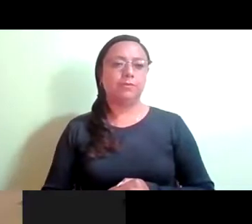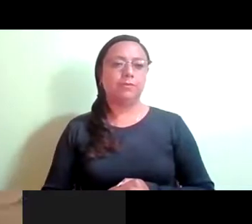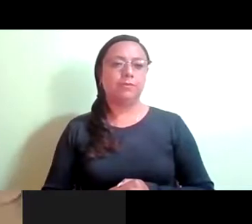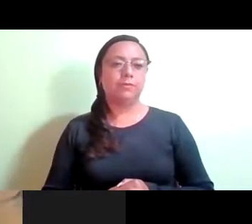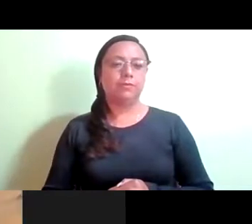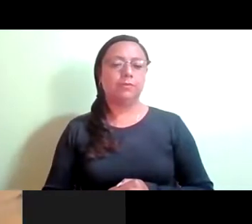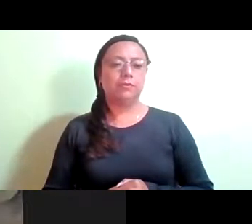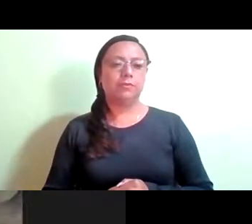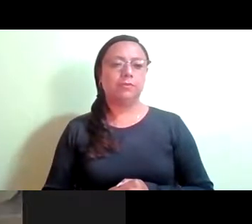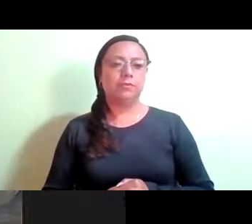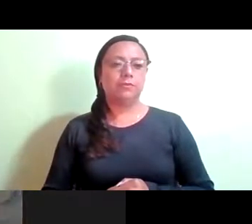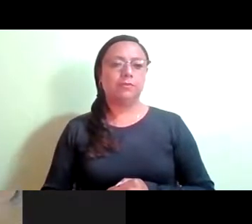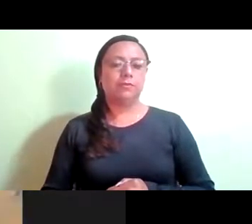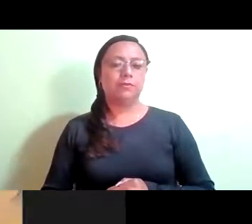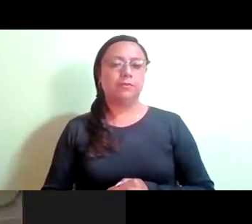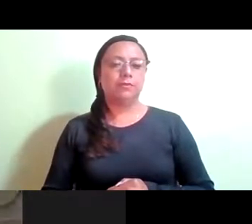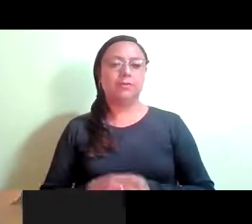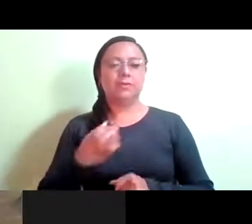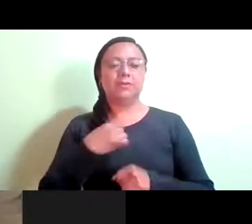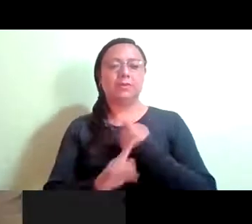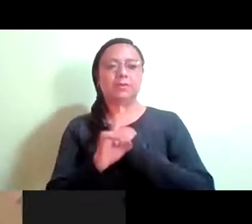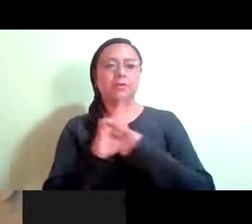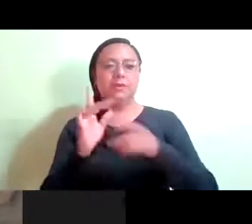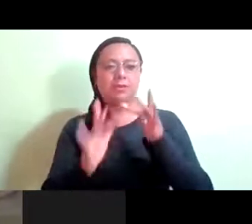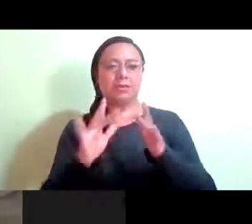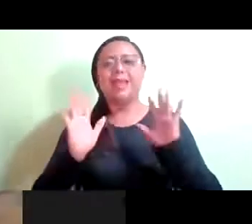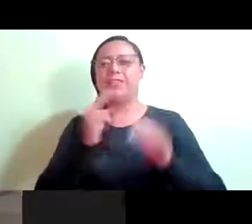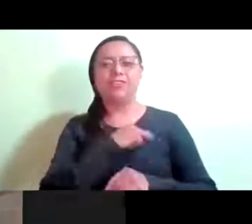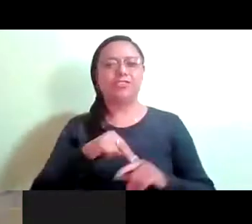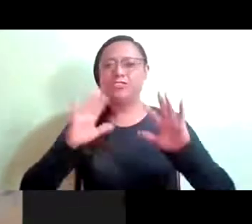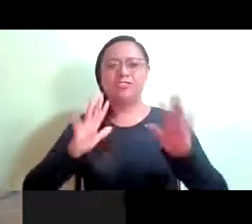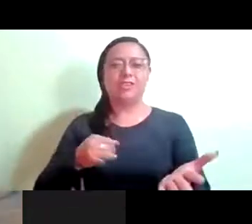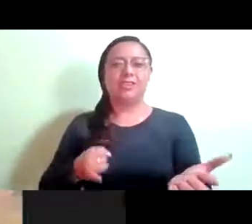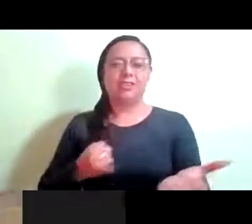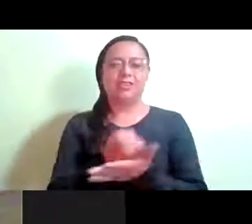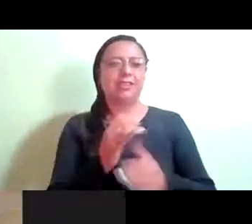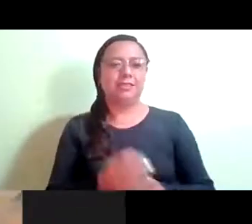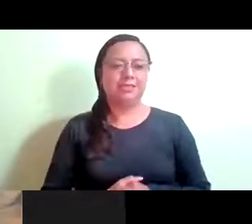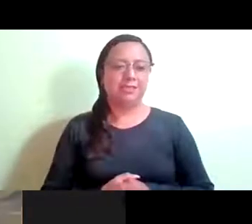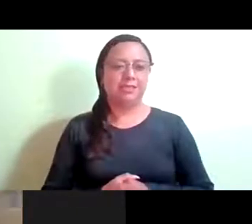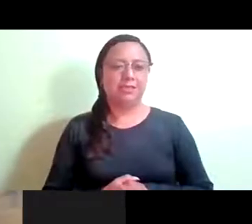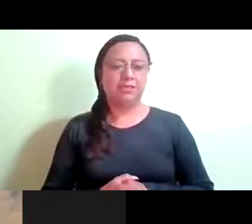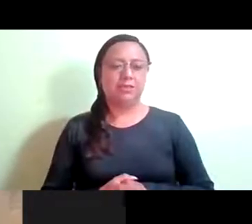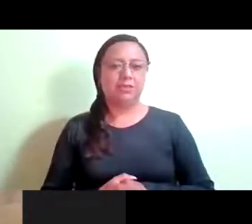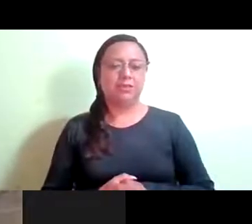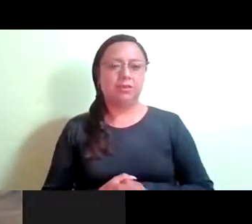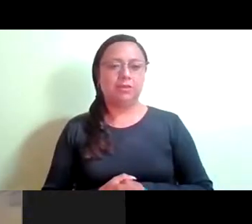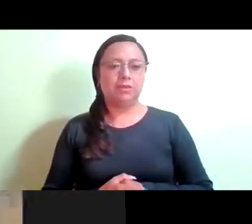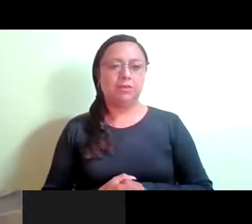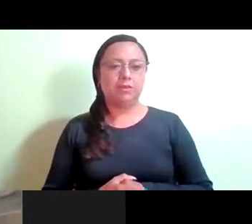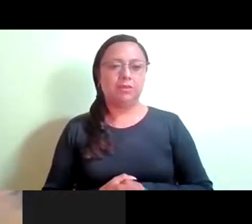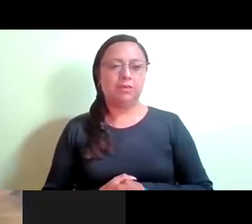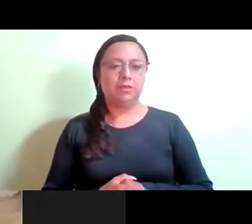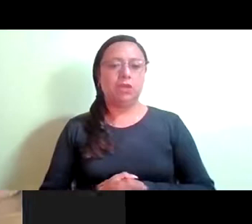Ya está, sí. Ya, ya, tuve un problema de conexión. tomamos la decisión. Se va a volver a, se va a retomar una